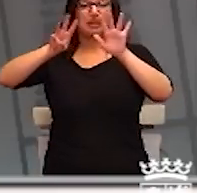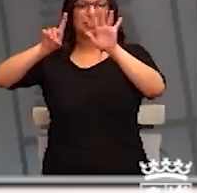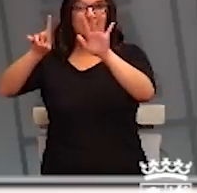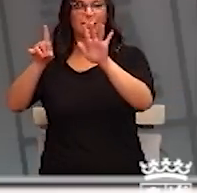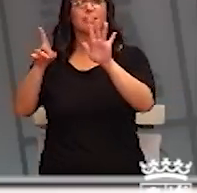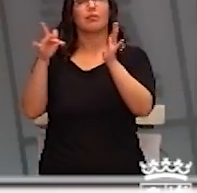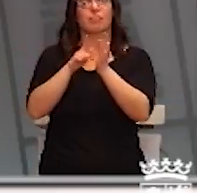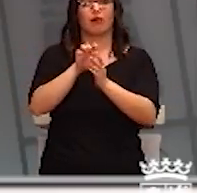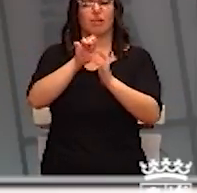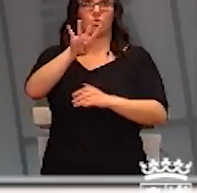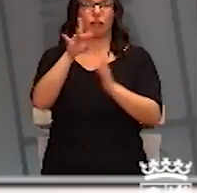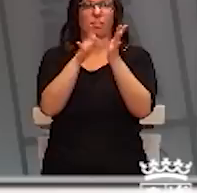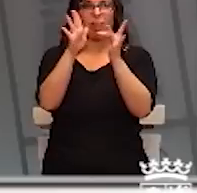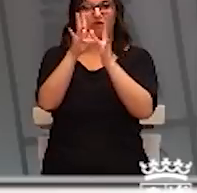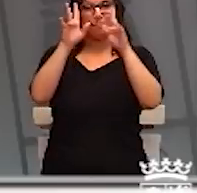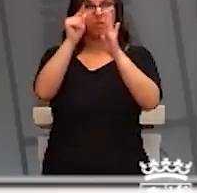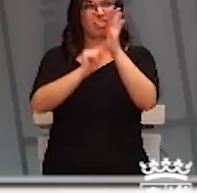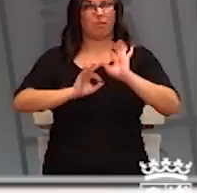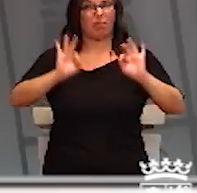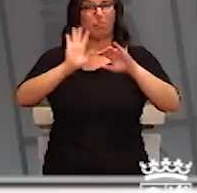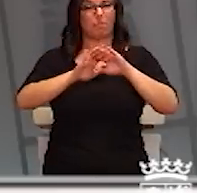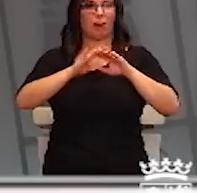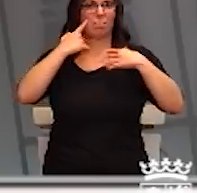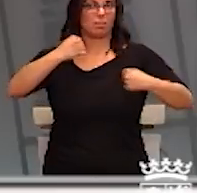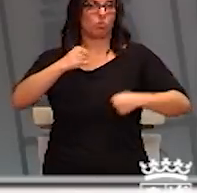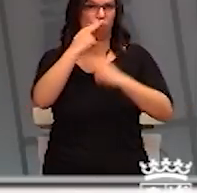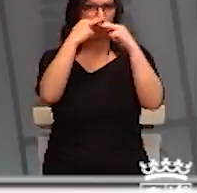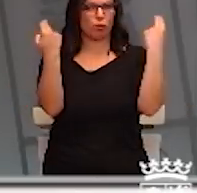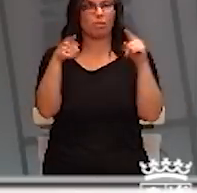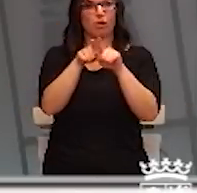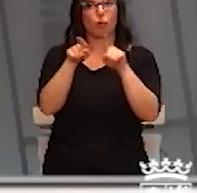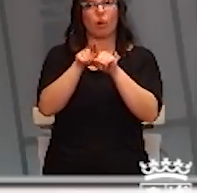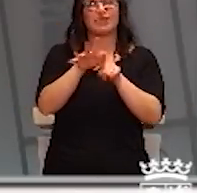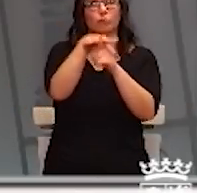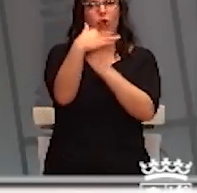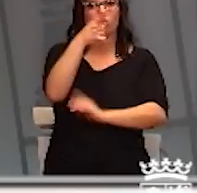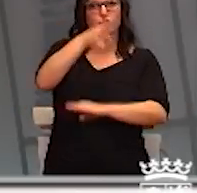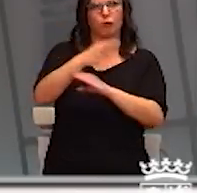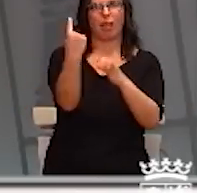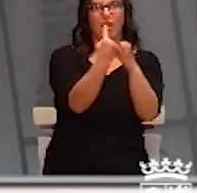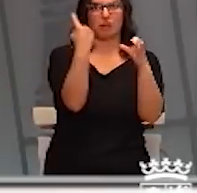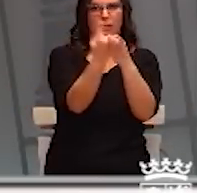especiales en materia de salud pública, para asegurar el cumplimiento de las indicaciones de aislamiento o cuarentena,